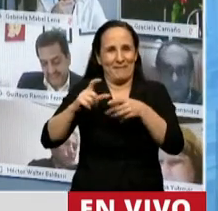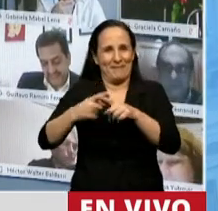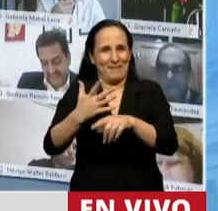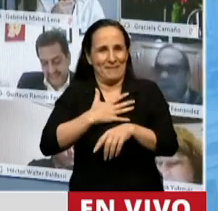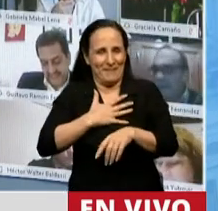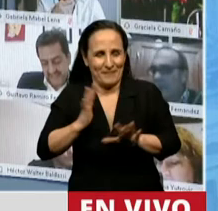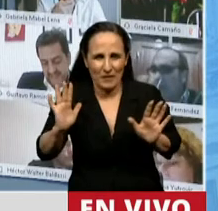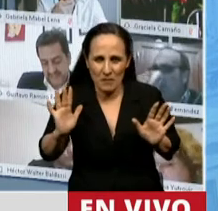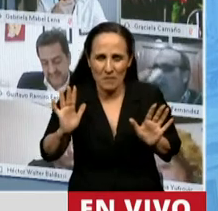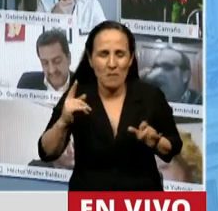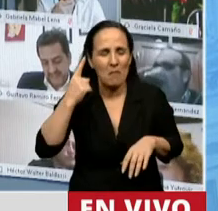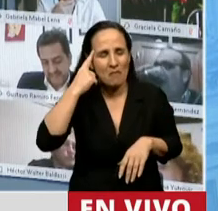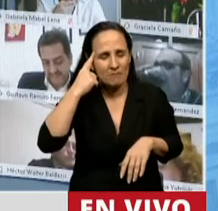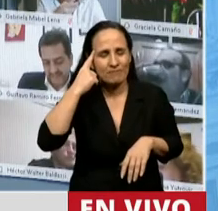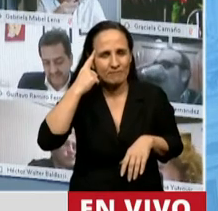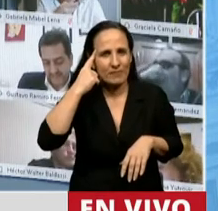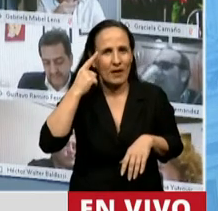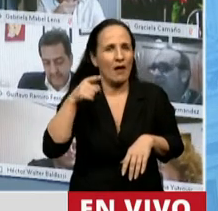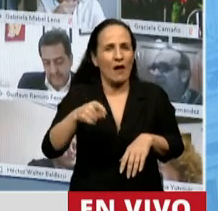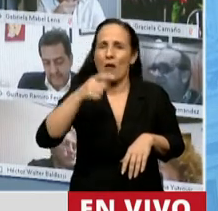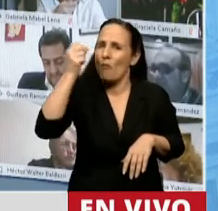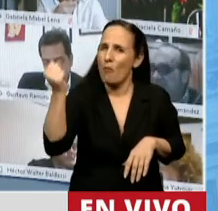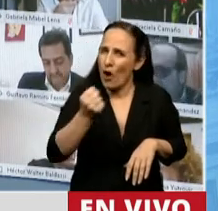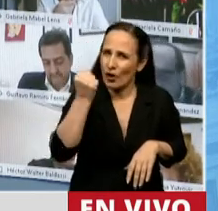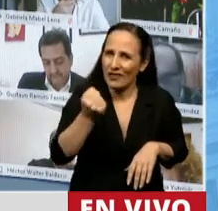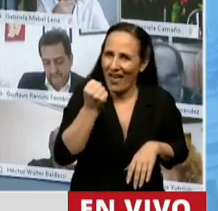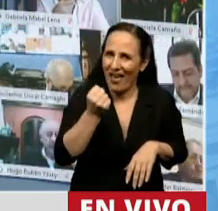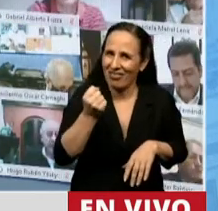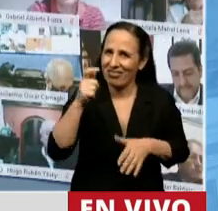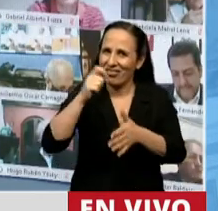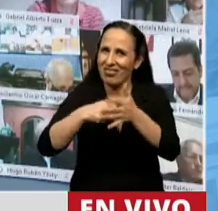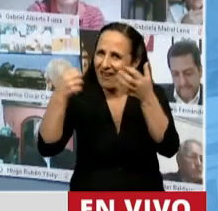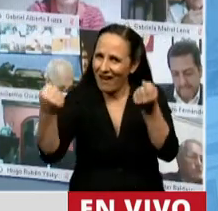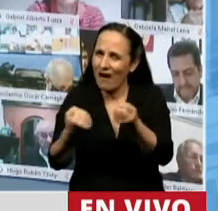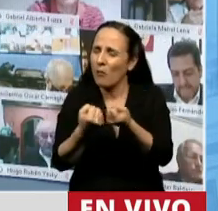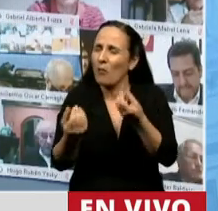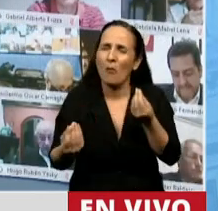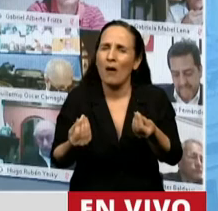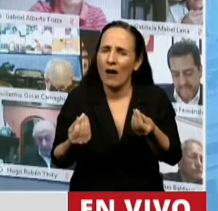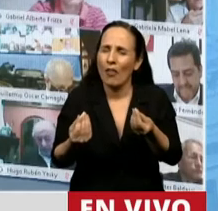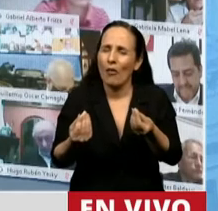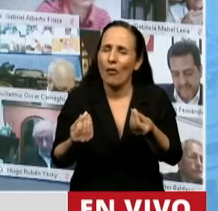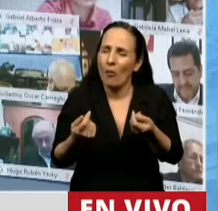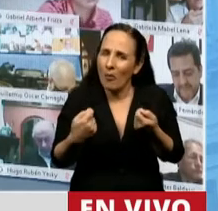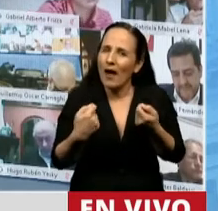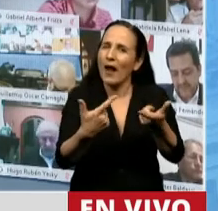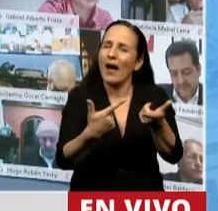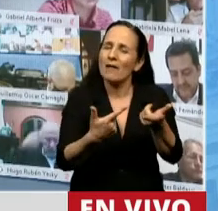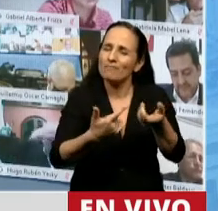auspiciosa y poderosa herramienta para que podamos garantizar